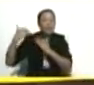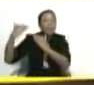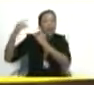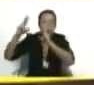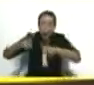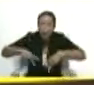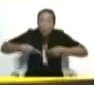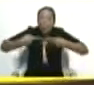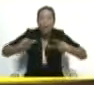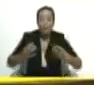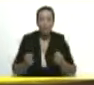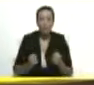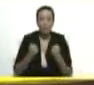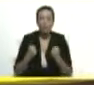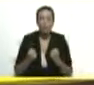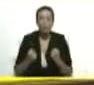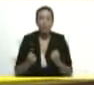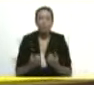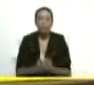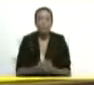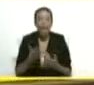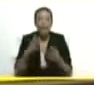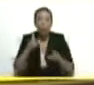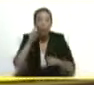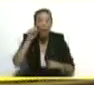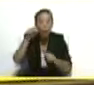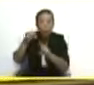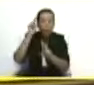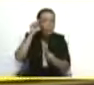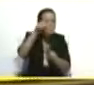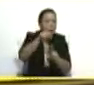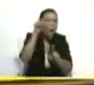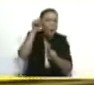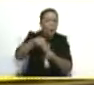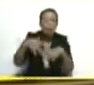renovada en los destinos de nuestro país.